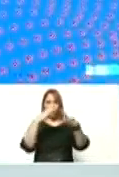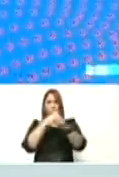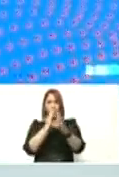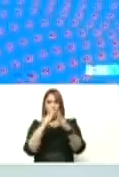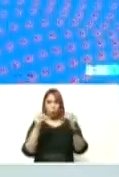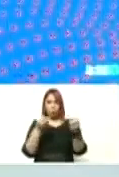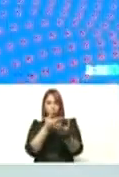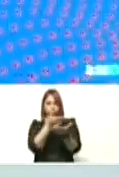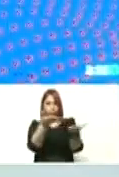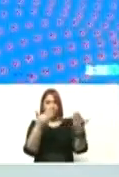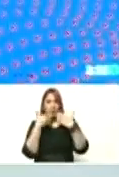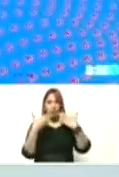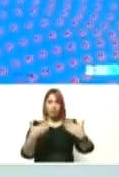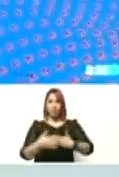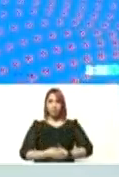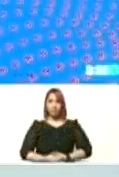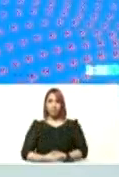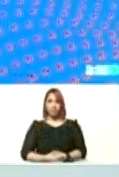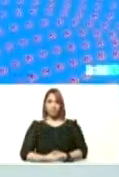pronto gracias